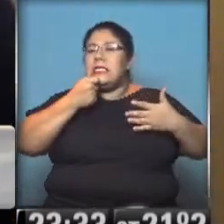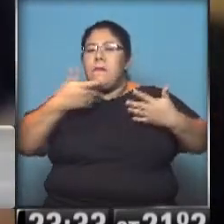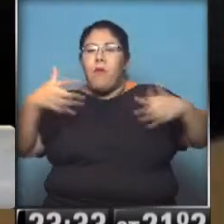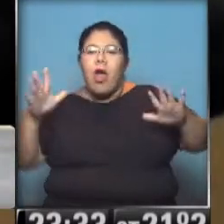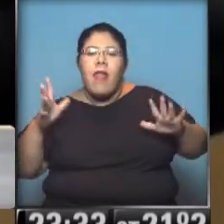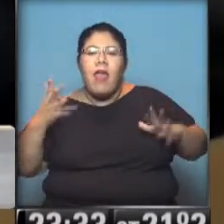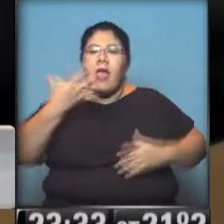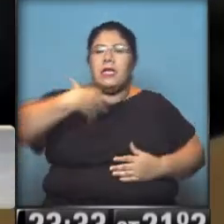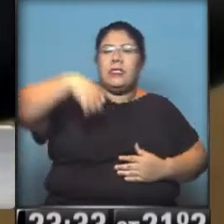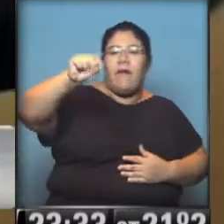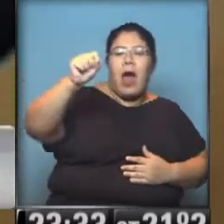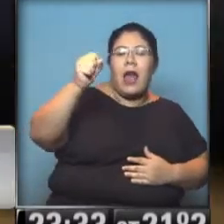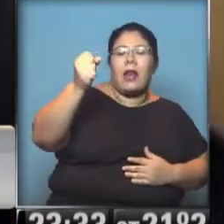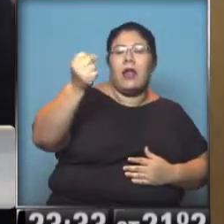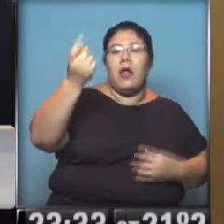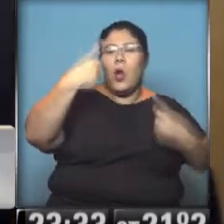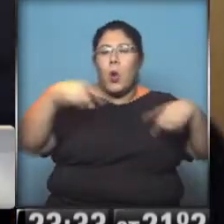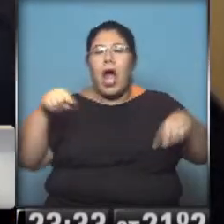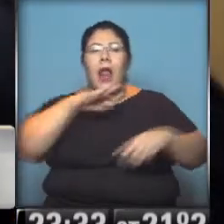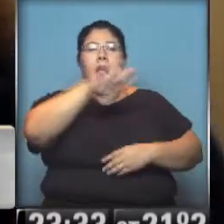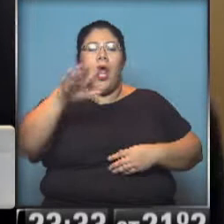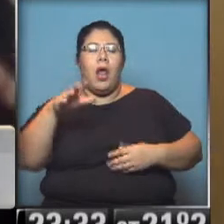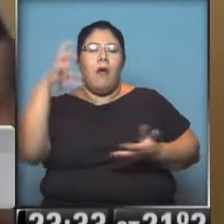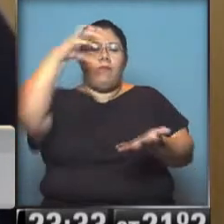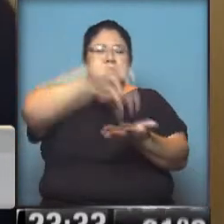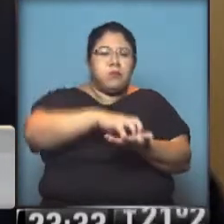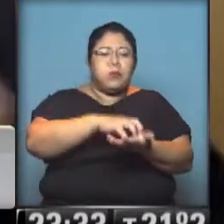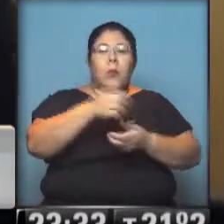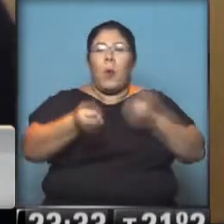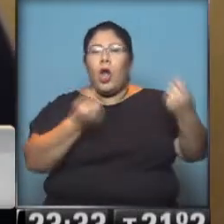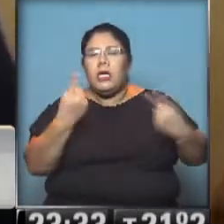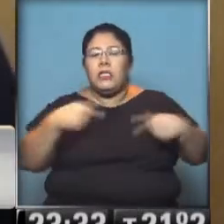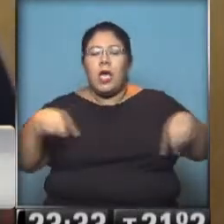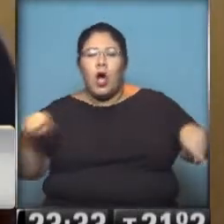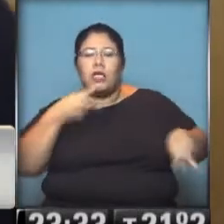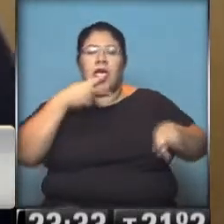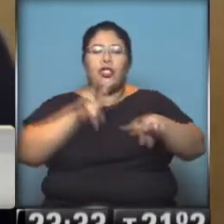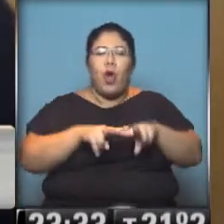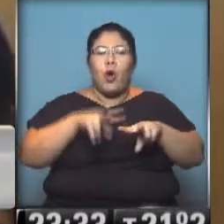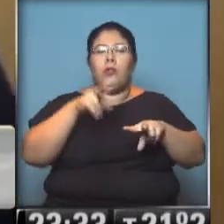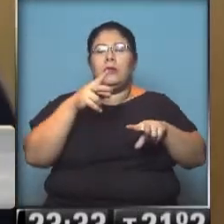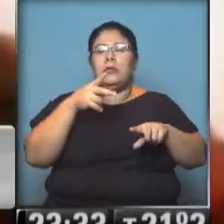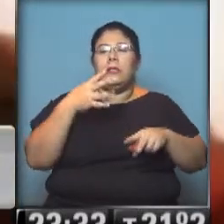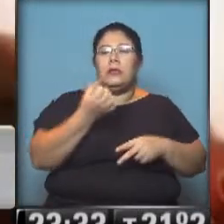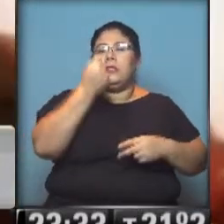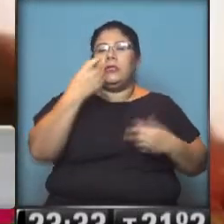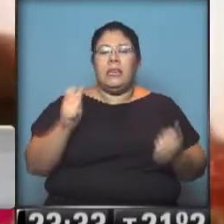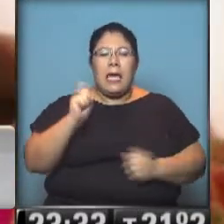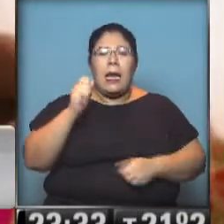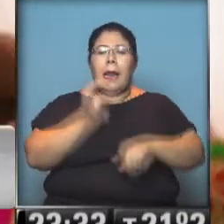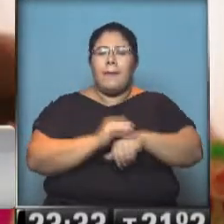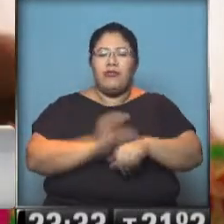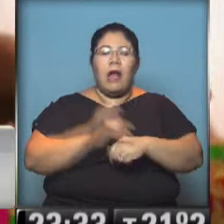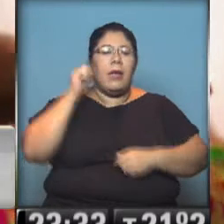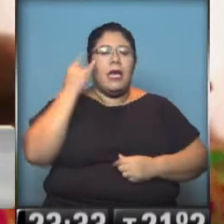traslado, de conseguir lugares, de organizar eventos. Era Guillermo. Cuando Los Redondos